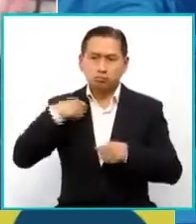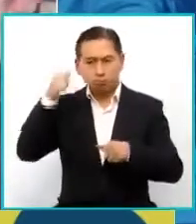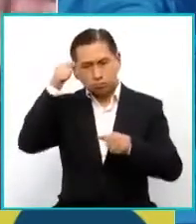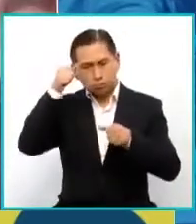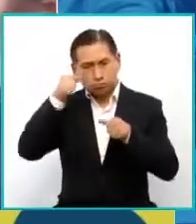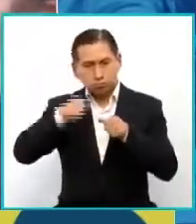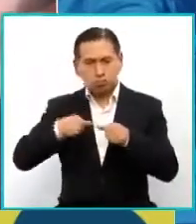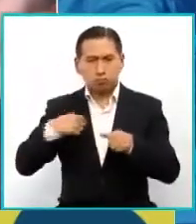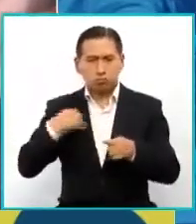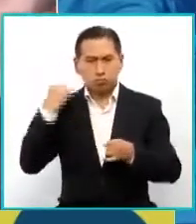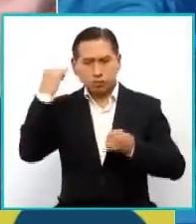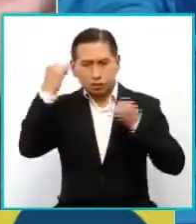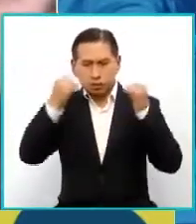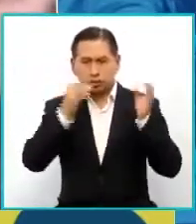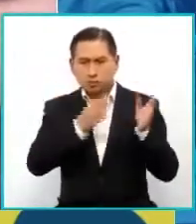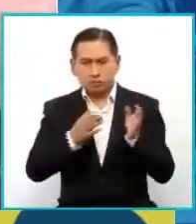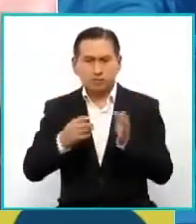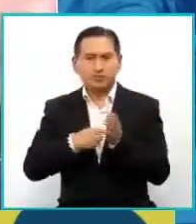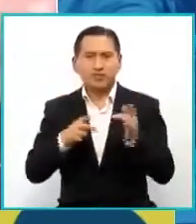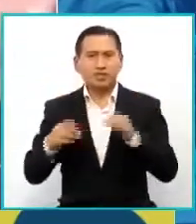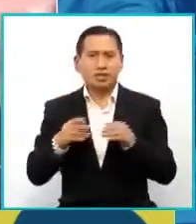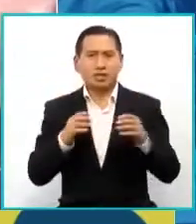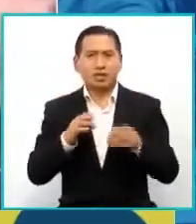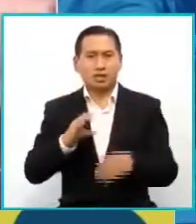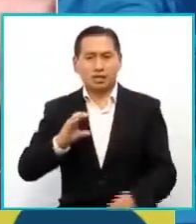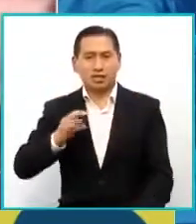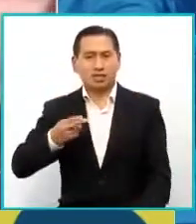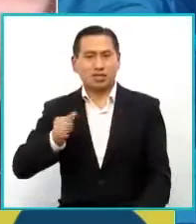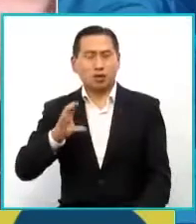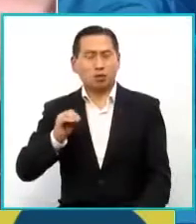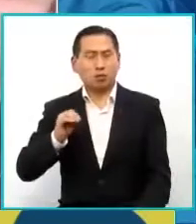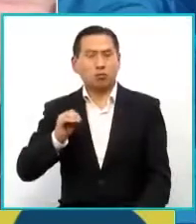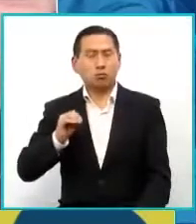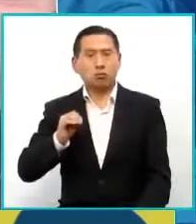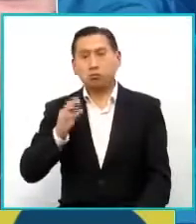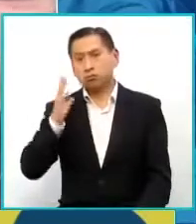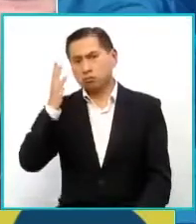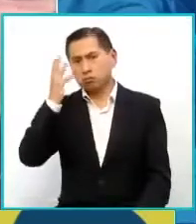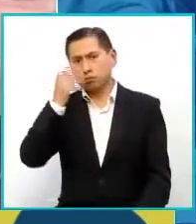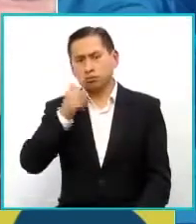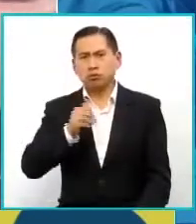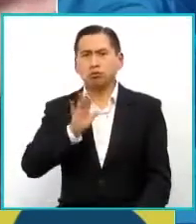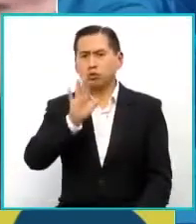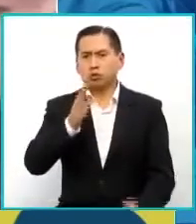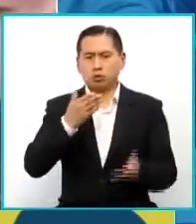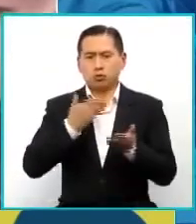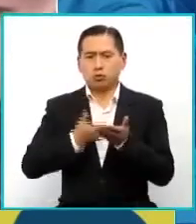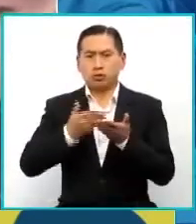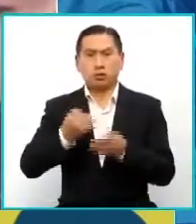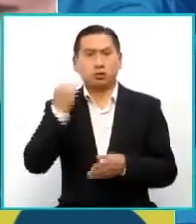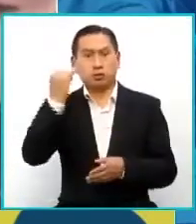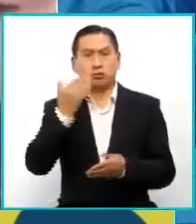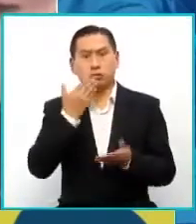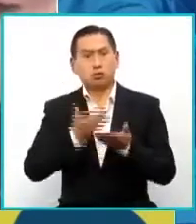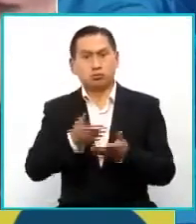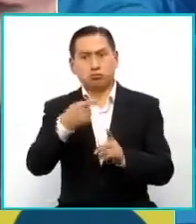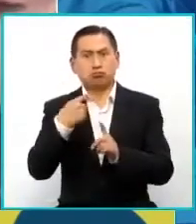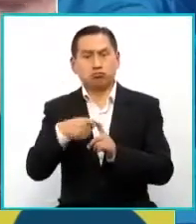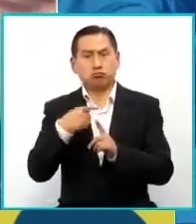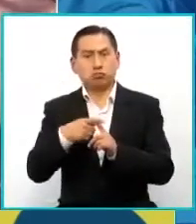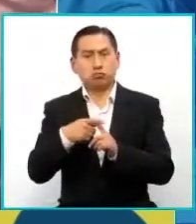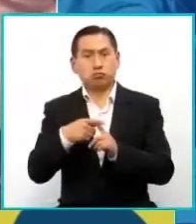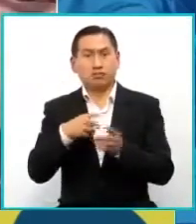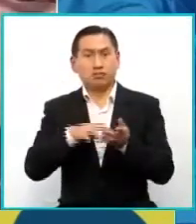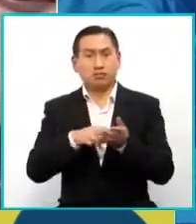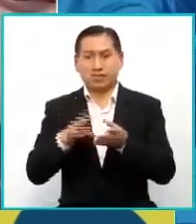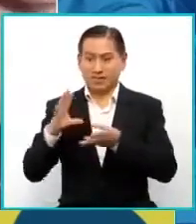lo que me he armado de la guerra del Chaco. Y en este caso me parece que es muy linda también la propuesta que nos traes, porque evidentemente